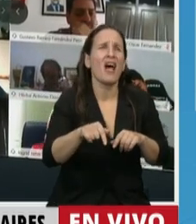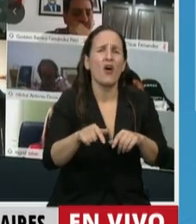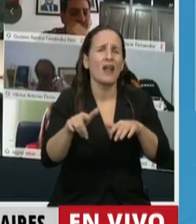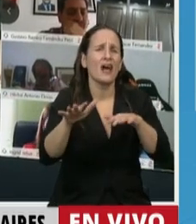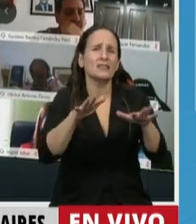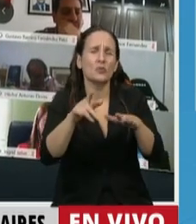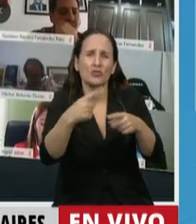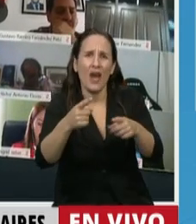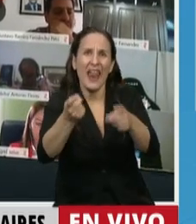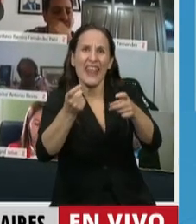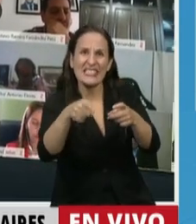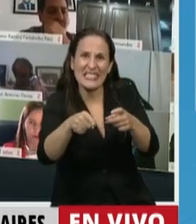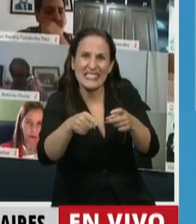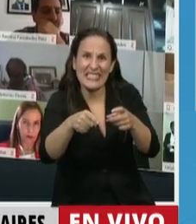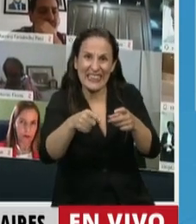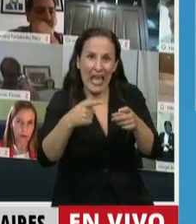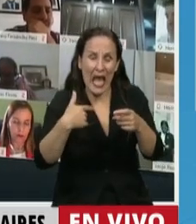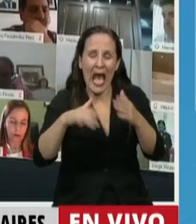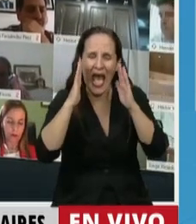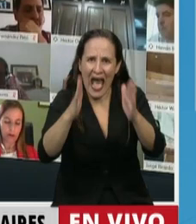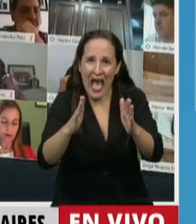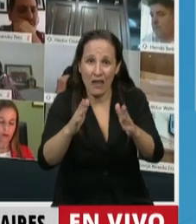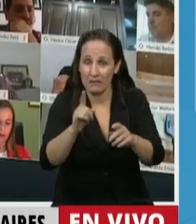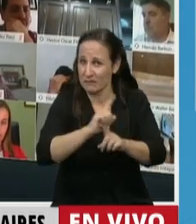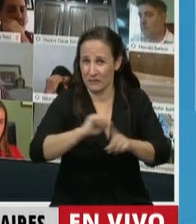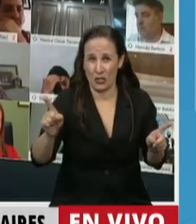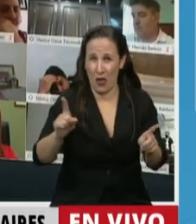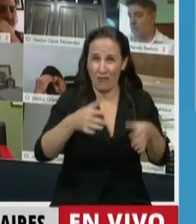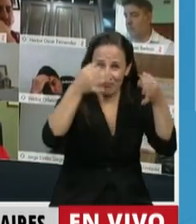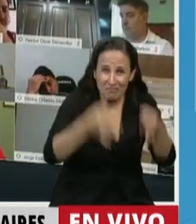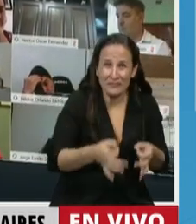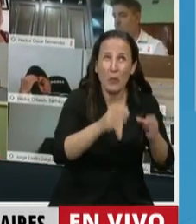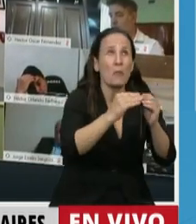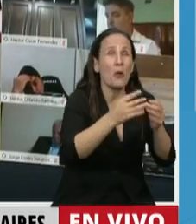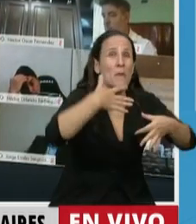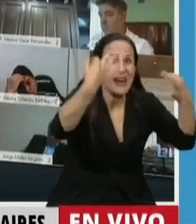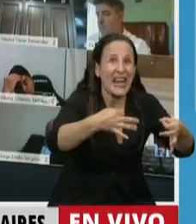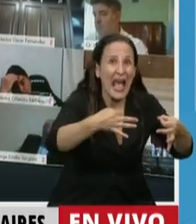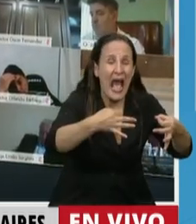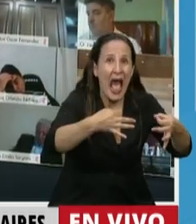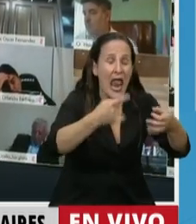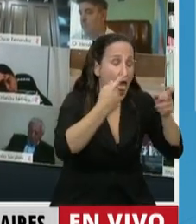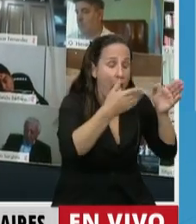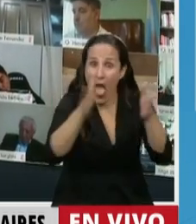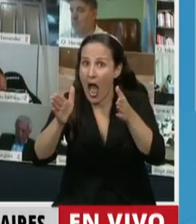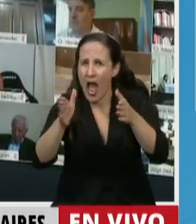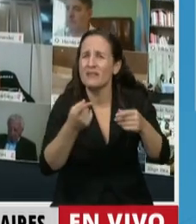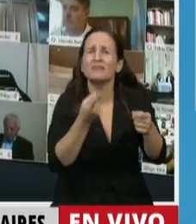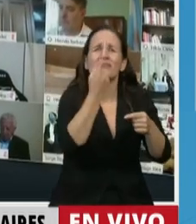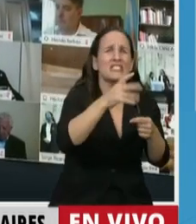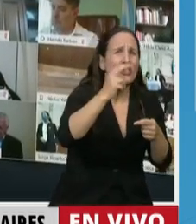necesidad, sino se está distrayendo sobre los verdaderos problemas que hay. No se necesita modificar el artículo